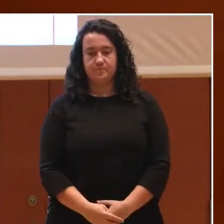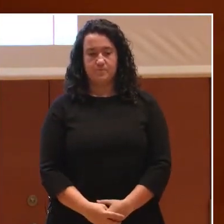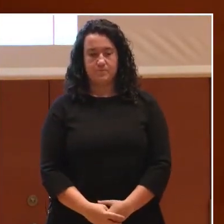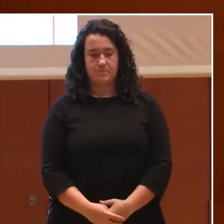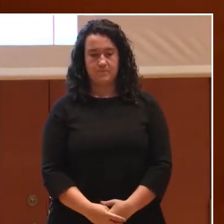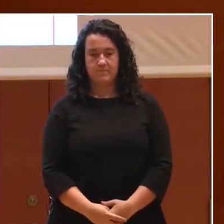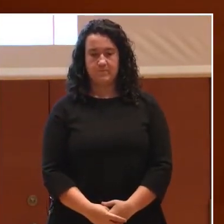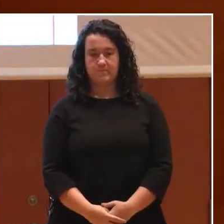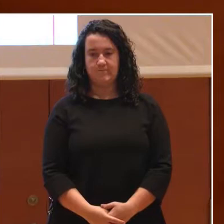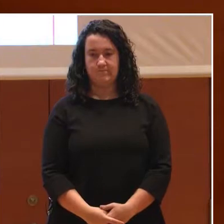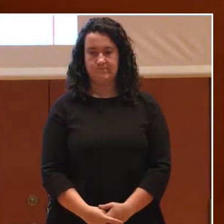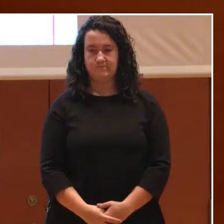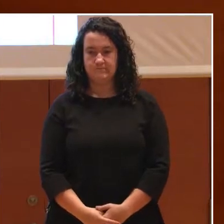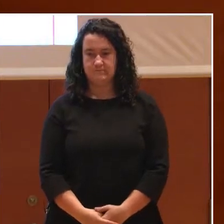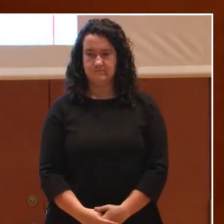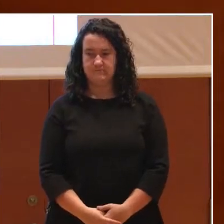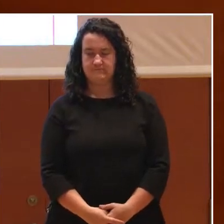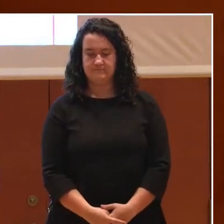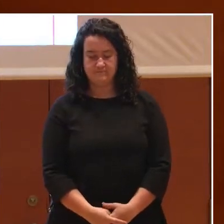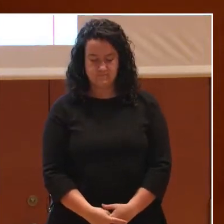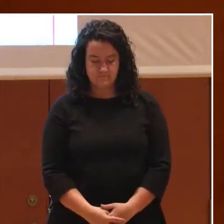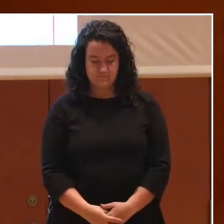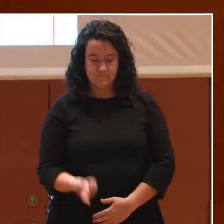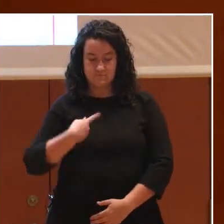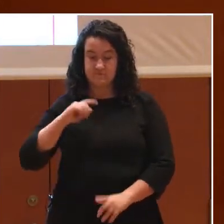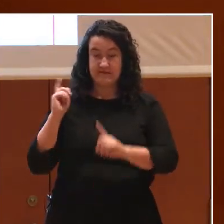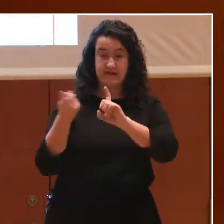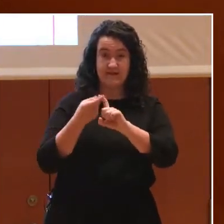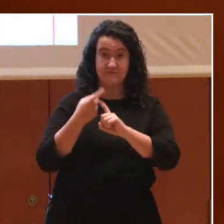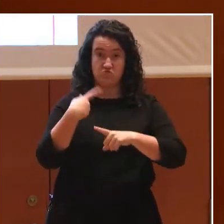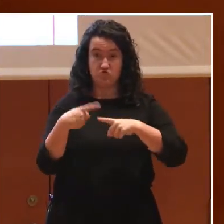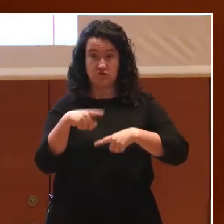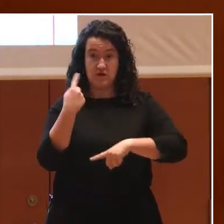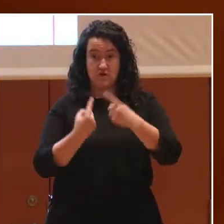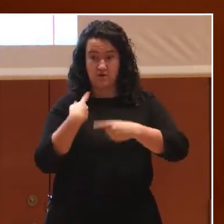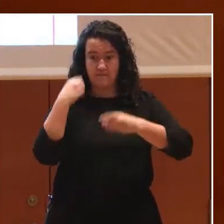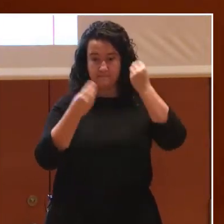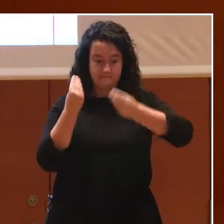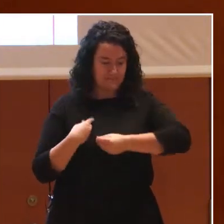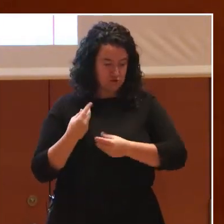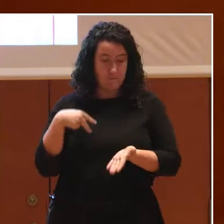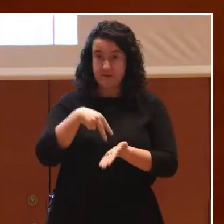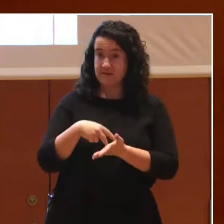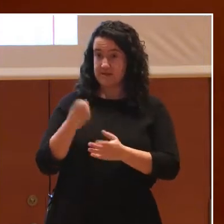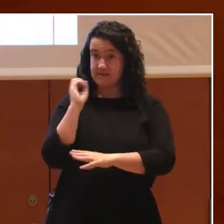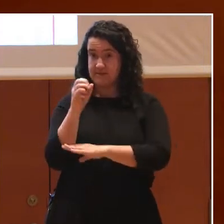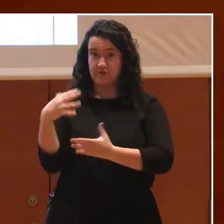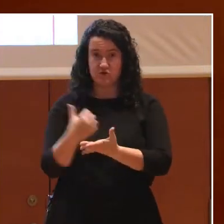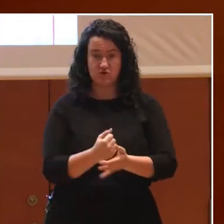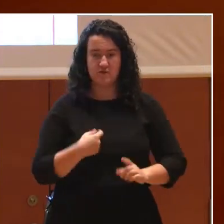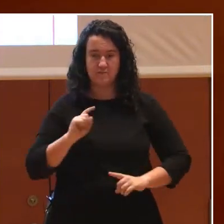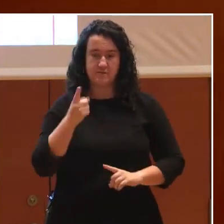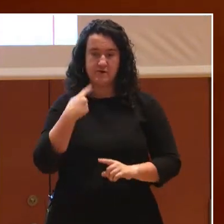Hemos estado identificando algunas cuestiones que a mí me parece que estaban presentes en todas las intervenciones. En primer lugar, la